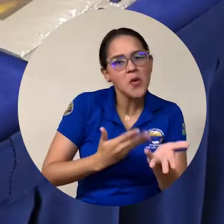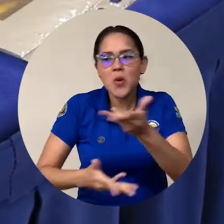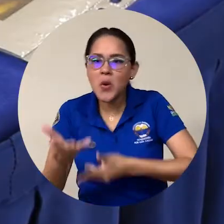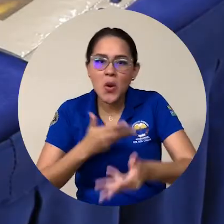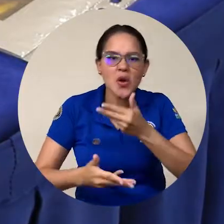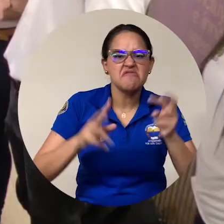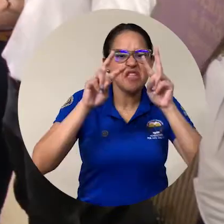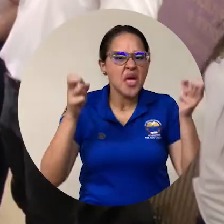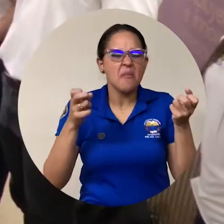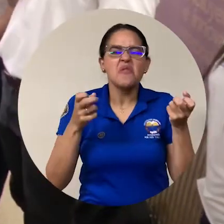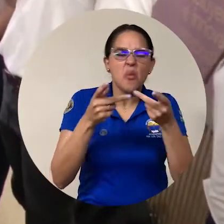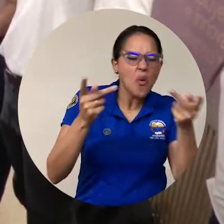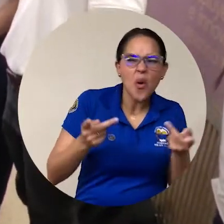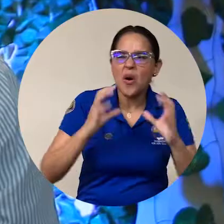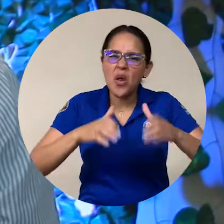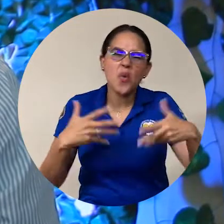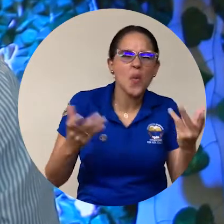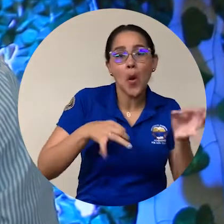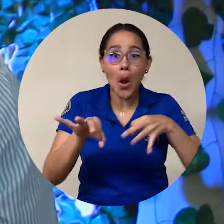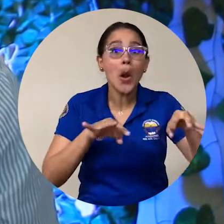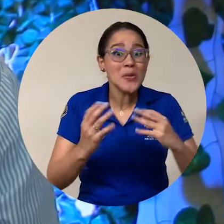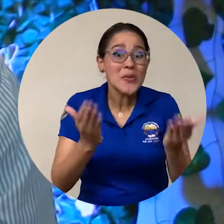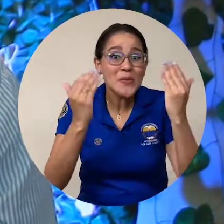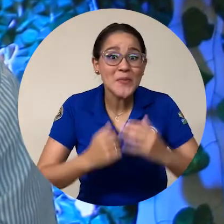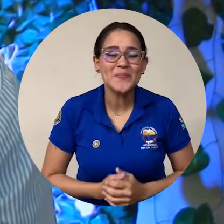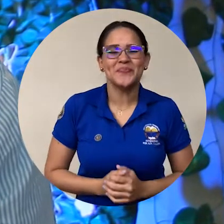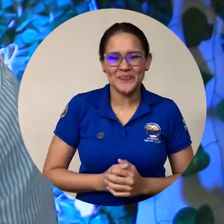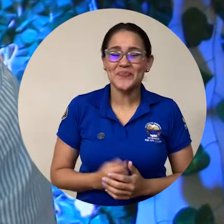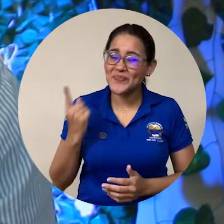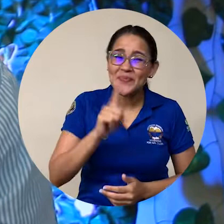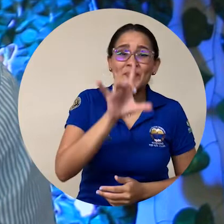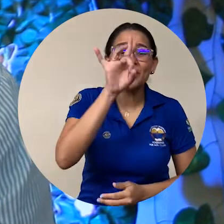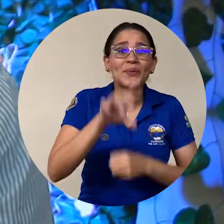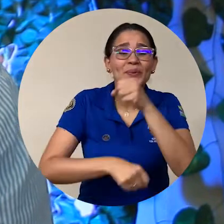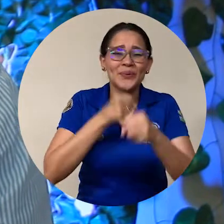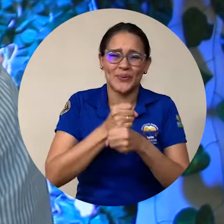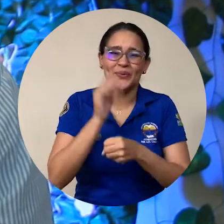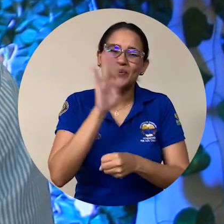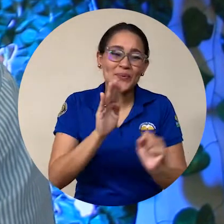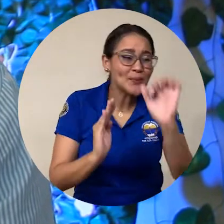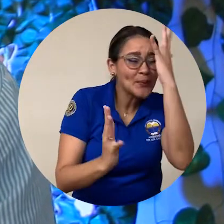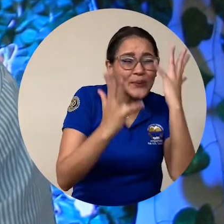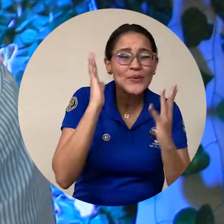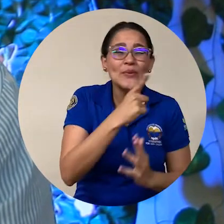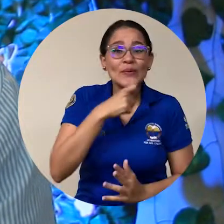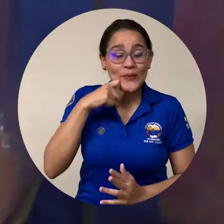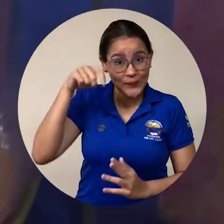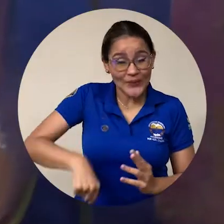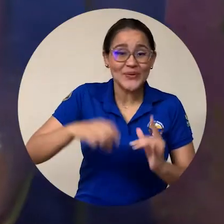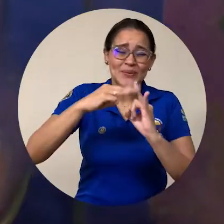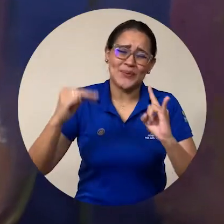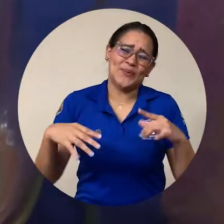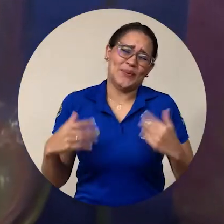productos y libros y recreación del aula. Celebrar 15 años de la constitución del Bosque Seco de la